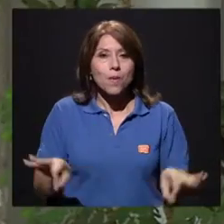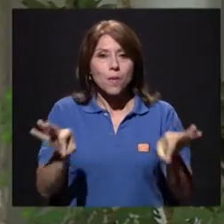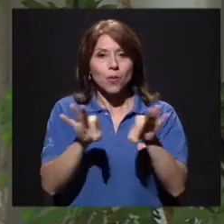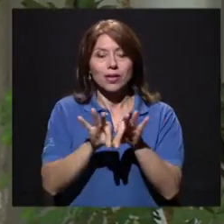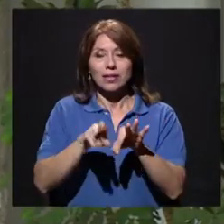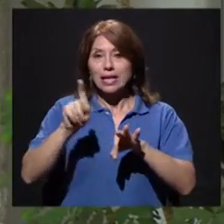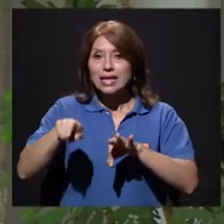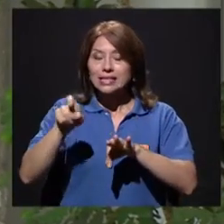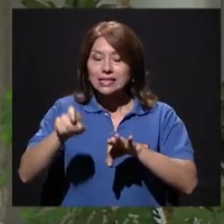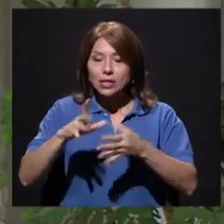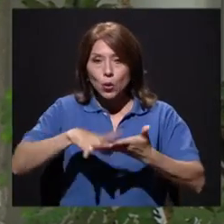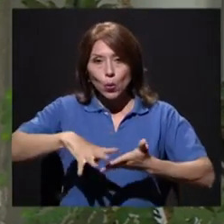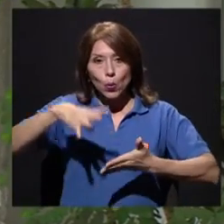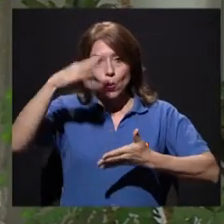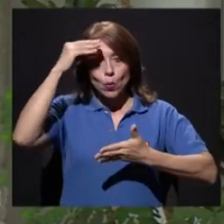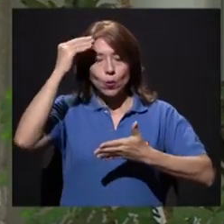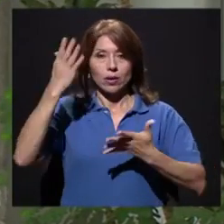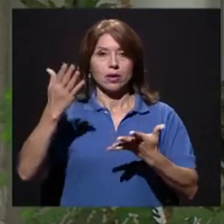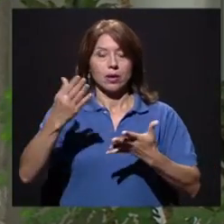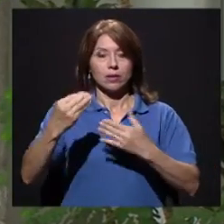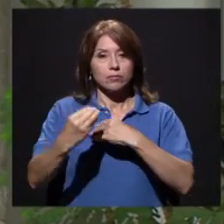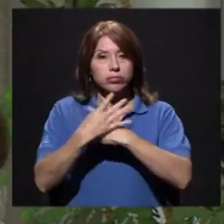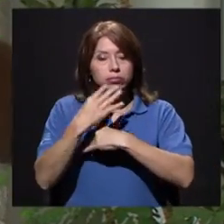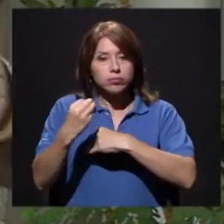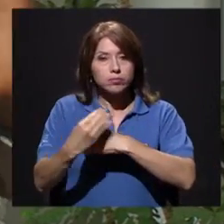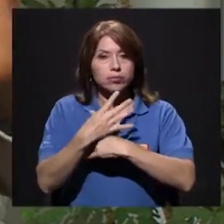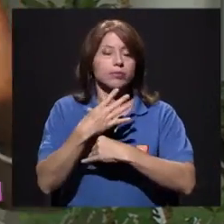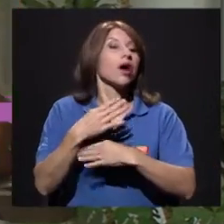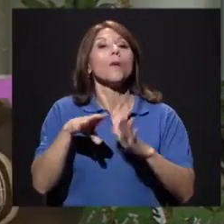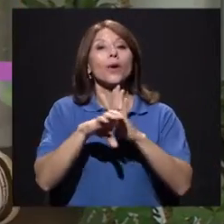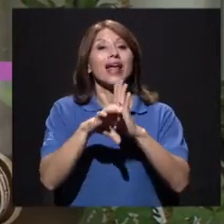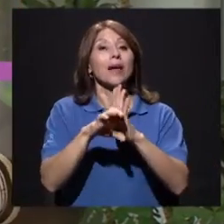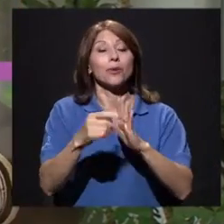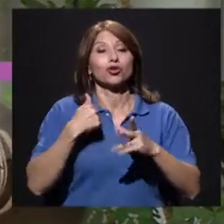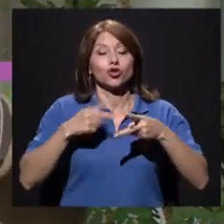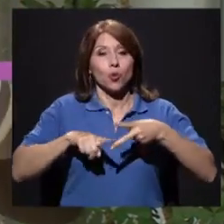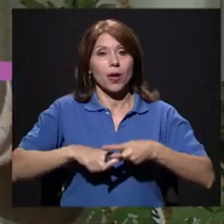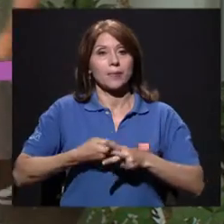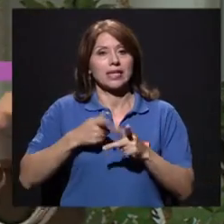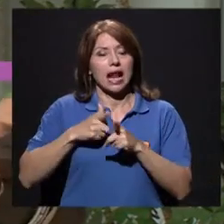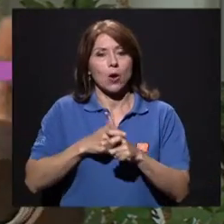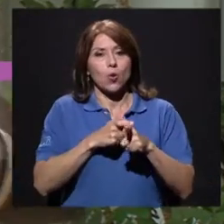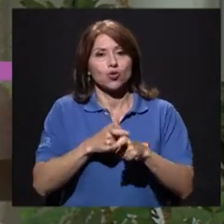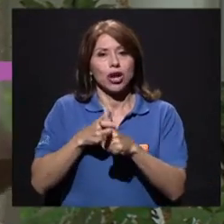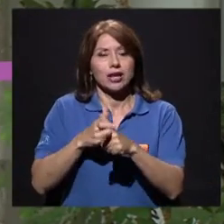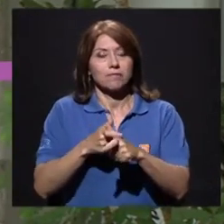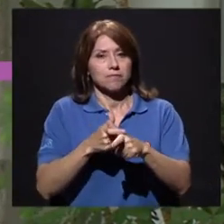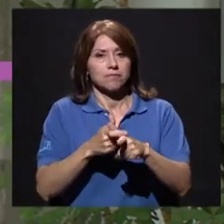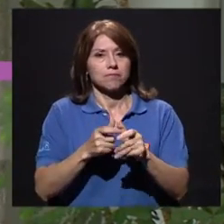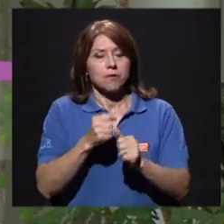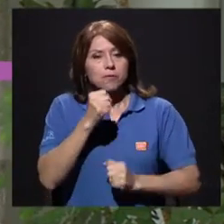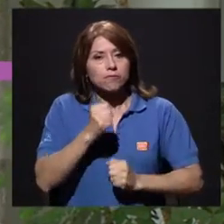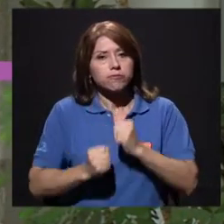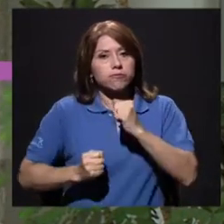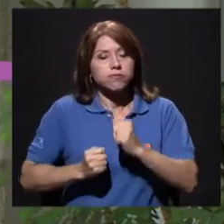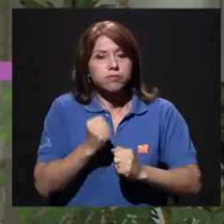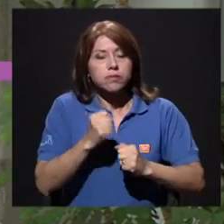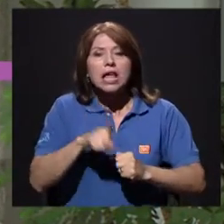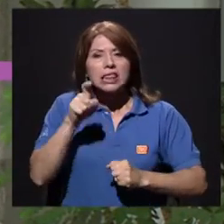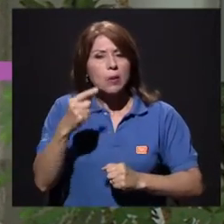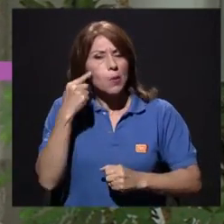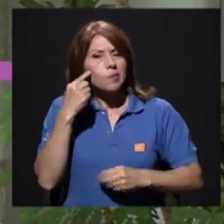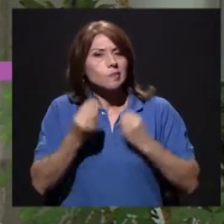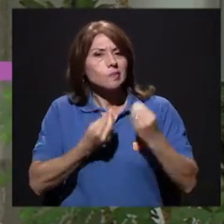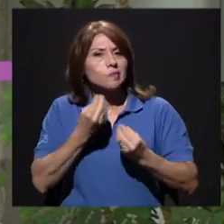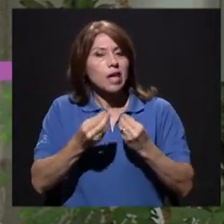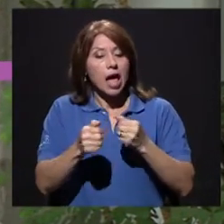tanto como la parte física, claro. Si voy a empezar a correr, ejemplo, tengo que asesorarme, qué tipo de tenis usar para